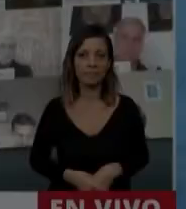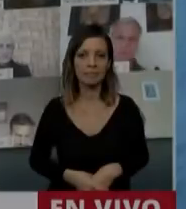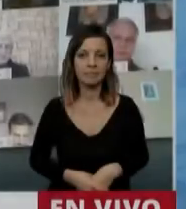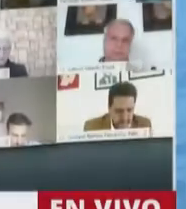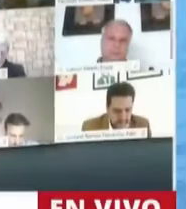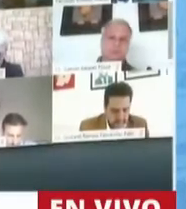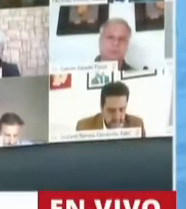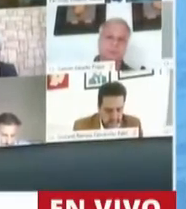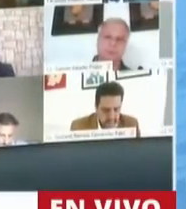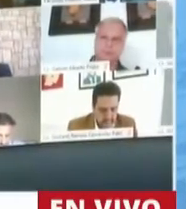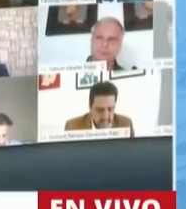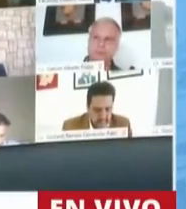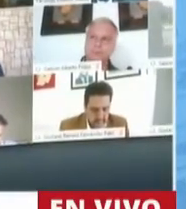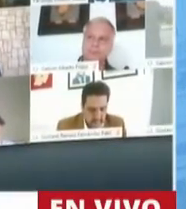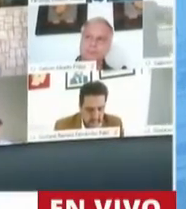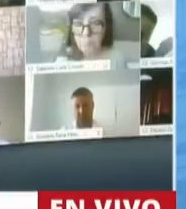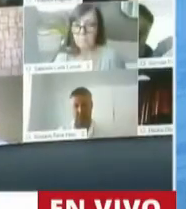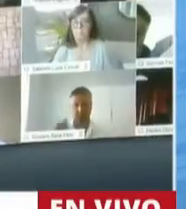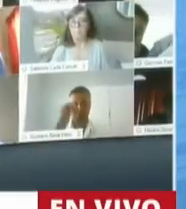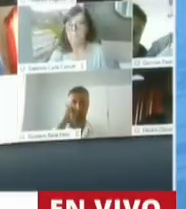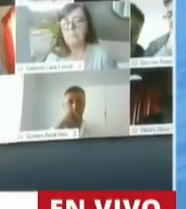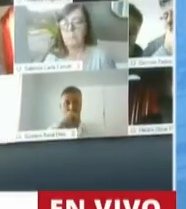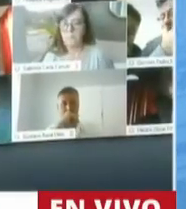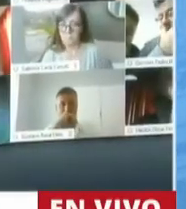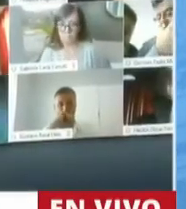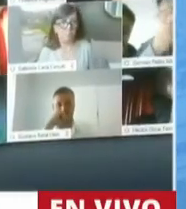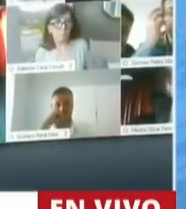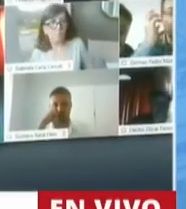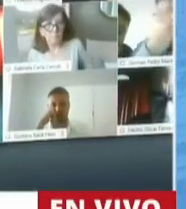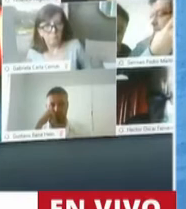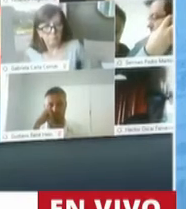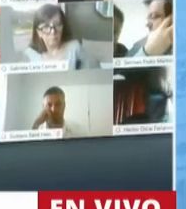Desde Tucumán tiene la palabra el diputado José Manuel Cano.